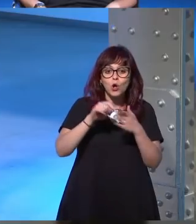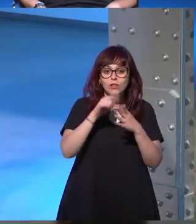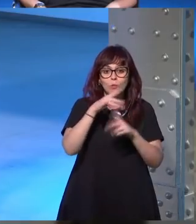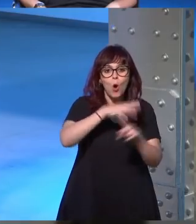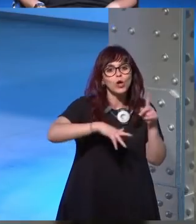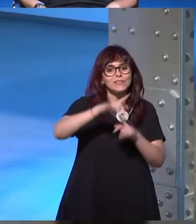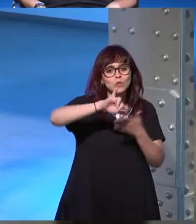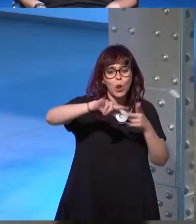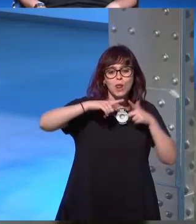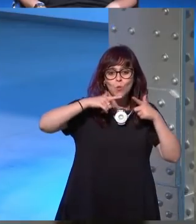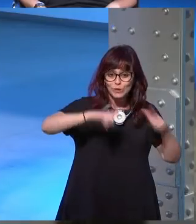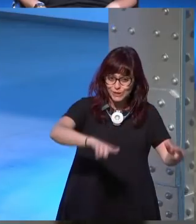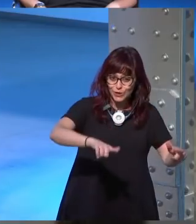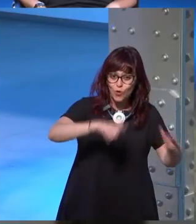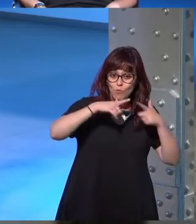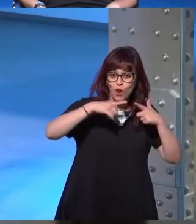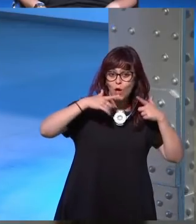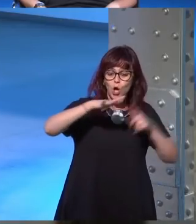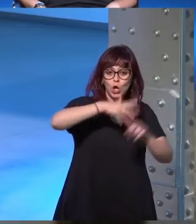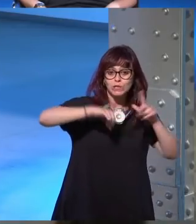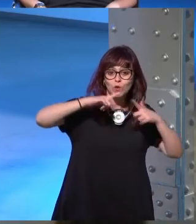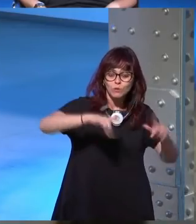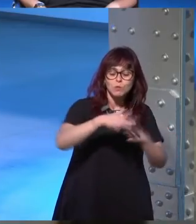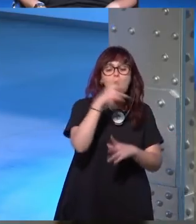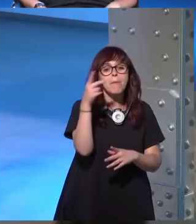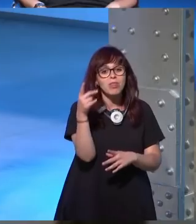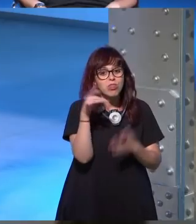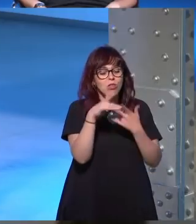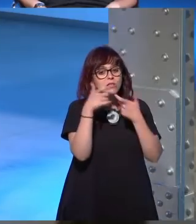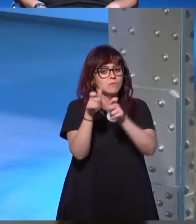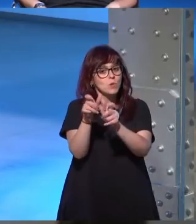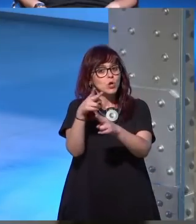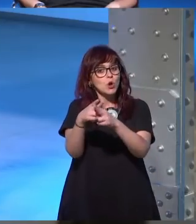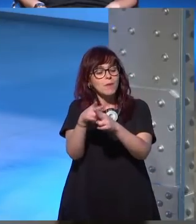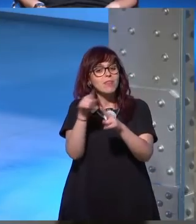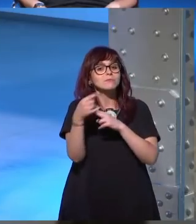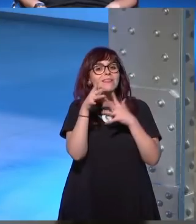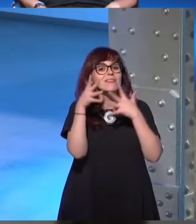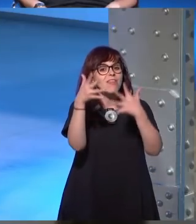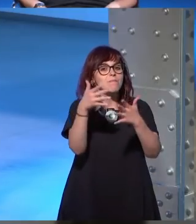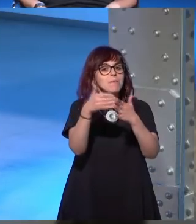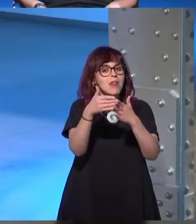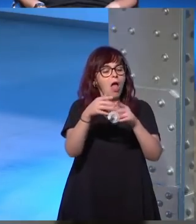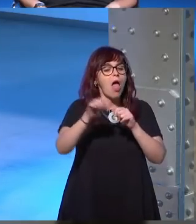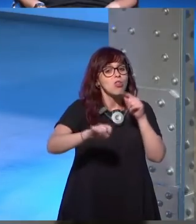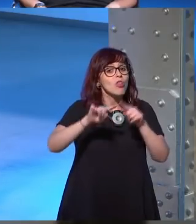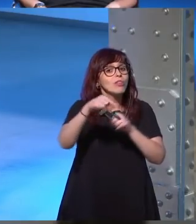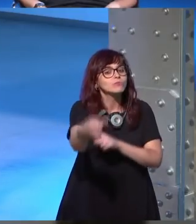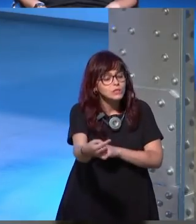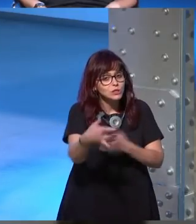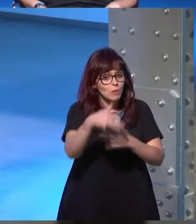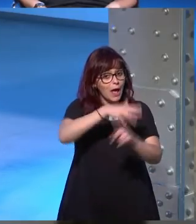contexto lingüístico que era el punto de partida para los apellidos y las fracciones y lo voy a decir ¿y qué ocurriría diez mil años después de que este